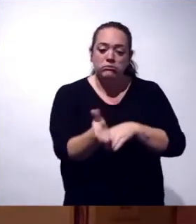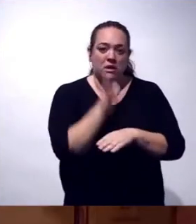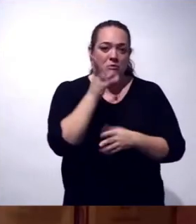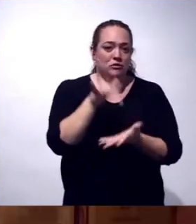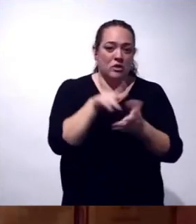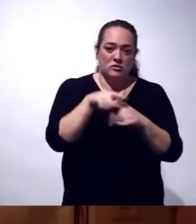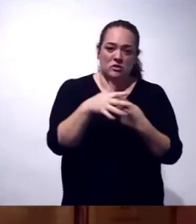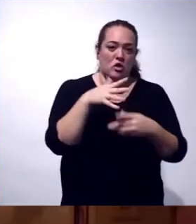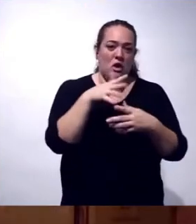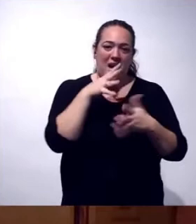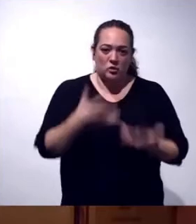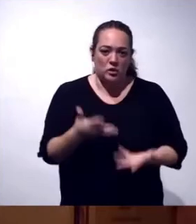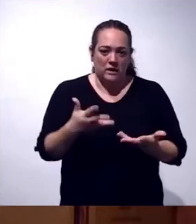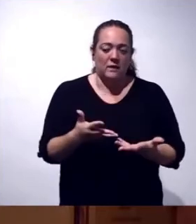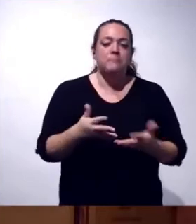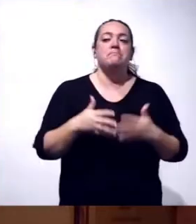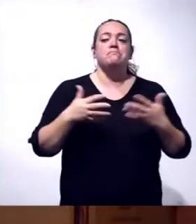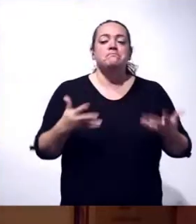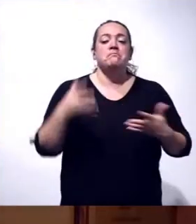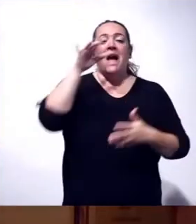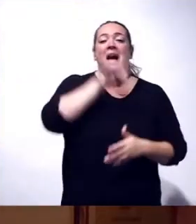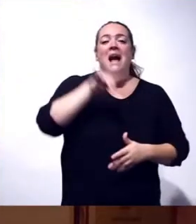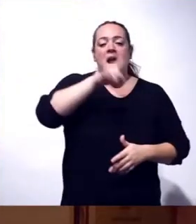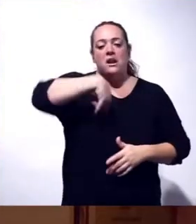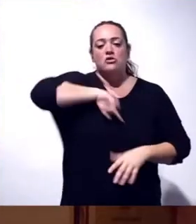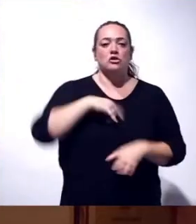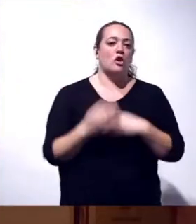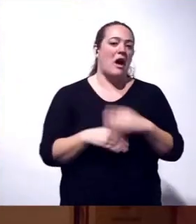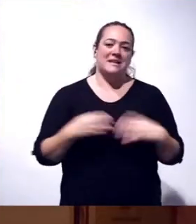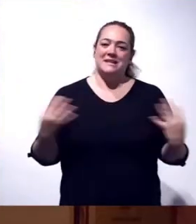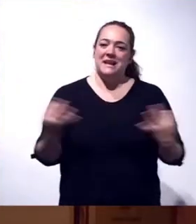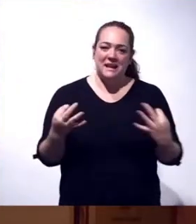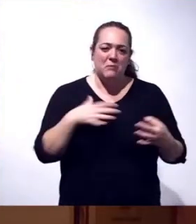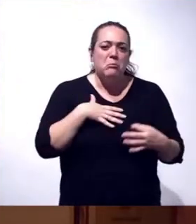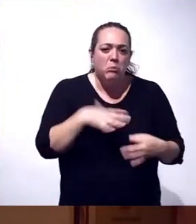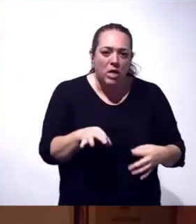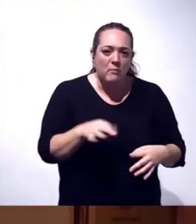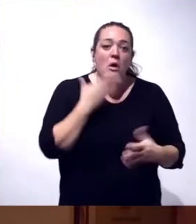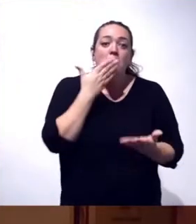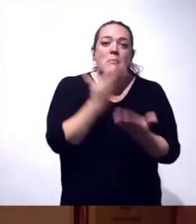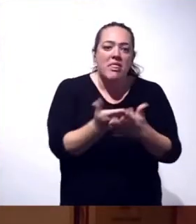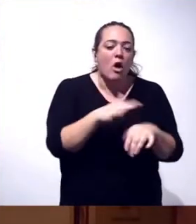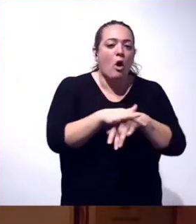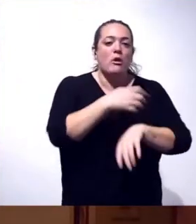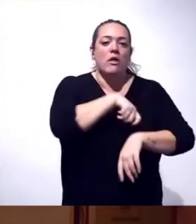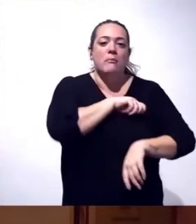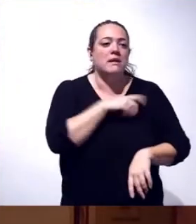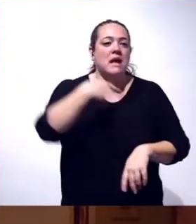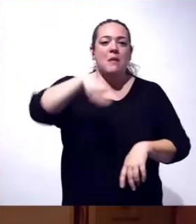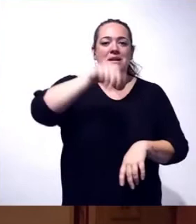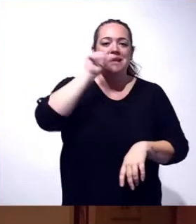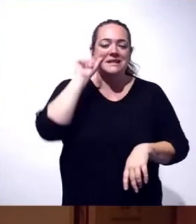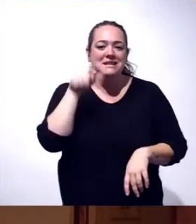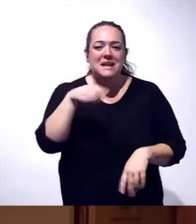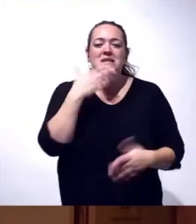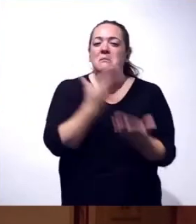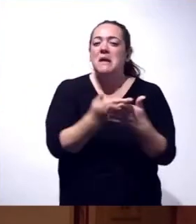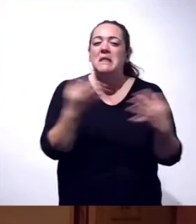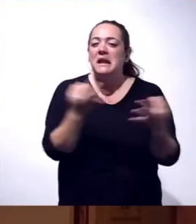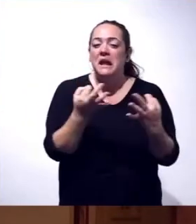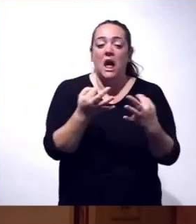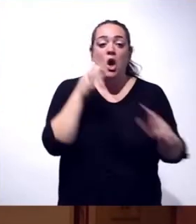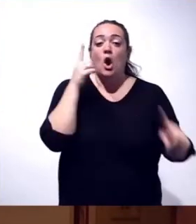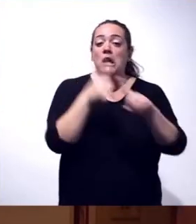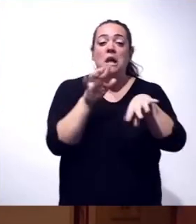actualidad. Desde Canarias, ¿qué podemos hacer? ¿Qué se le puede pedir al Gobierno de España, al presidente Sánchez, para que